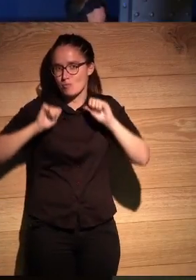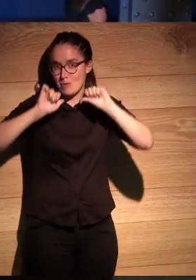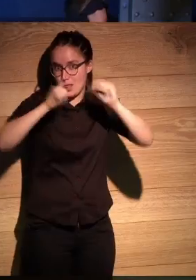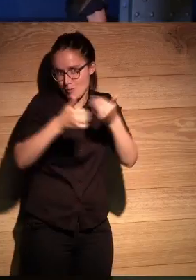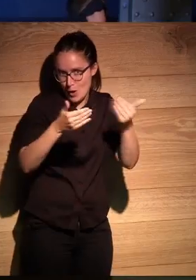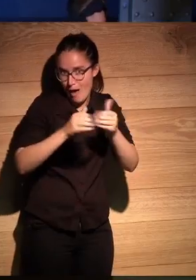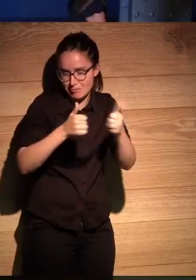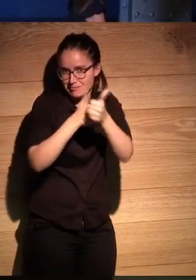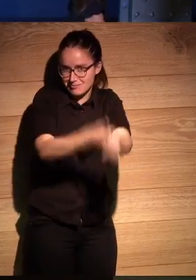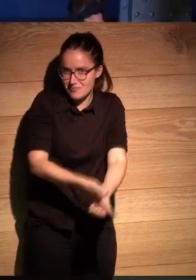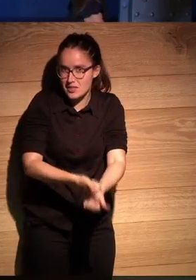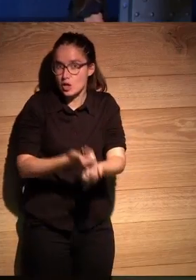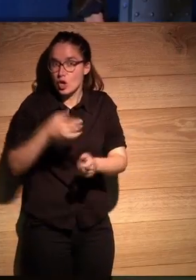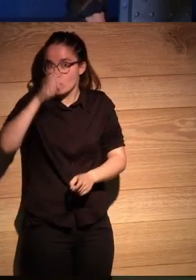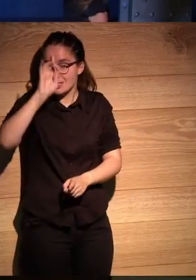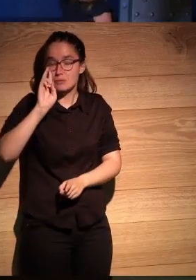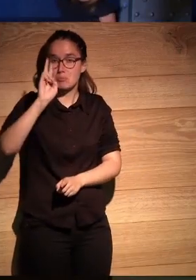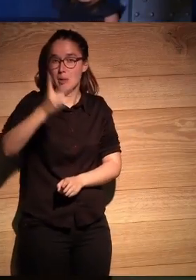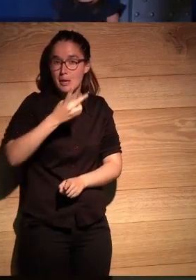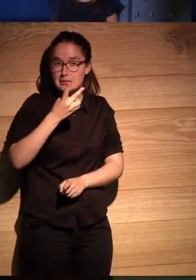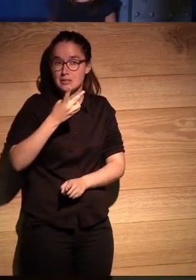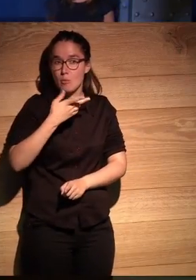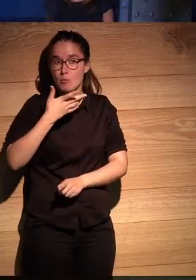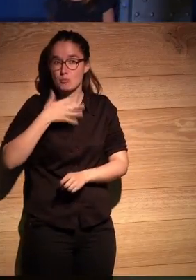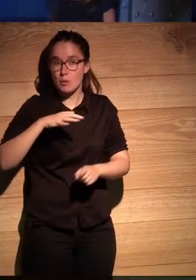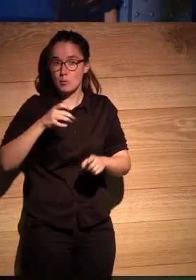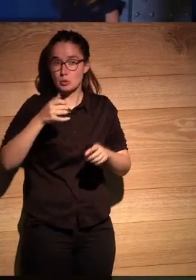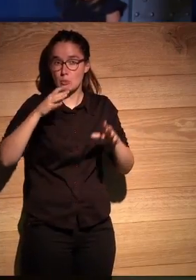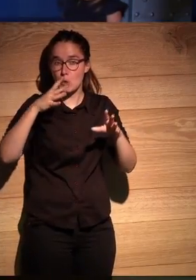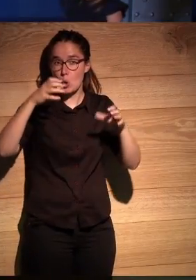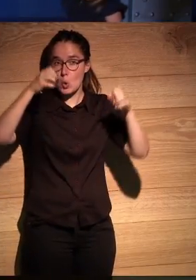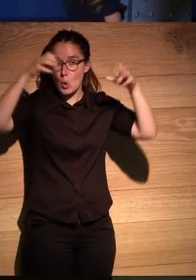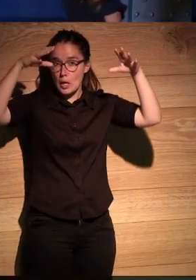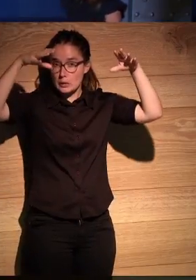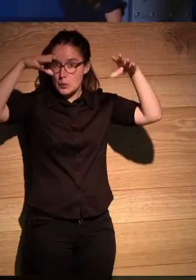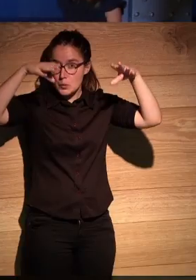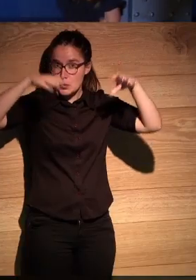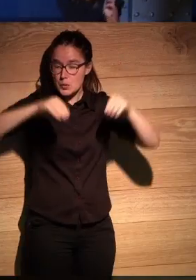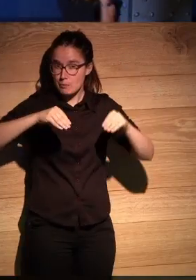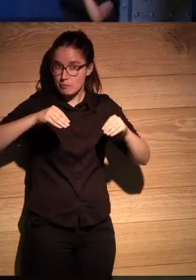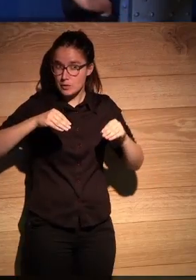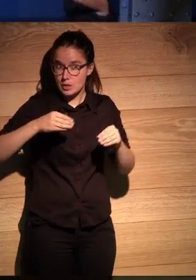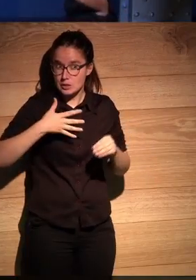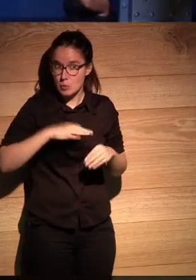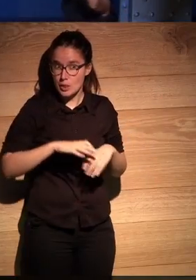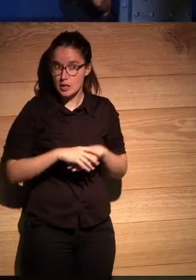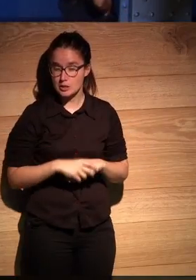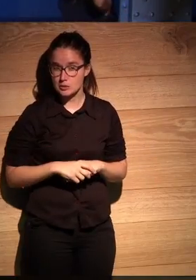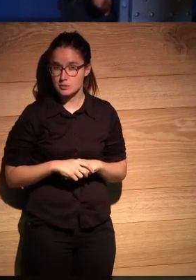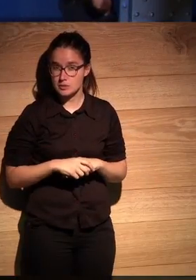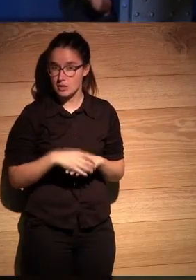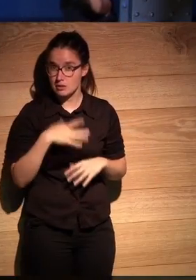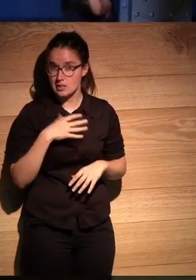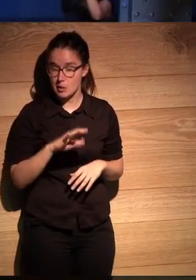por el principio no sé si me veis chicos podemos apagar un poco las luces aquí ¿me veis dentro? quizás solo estas dos